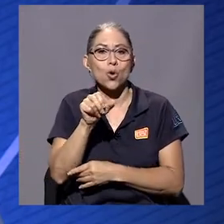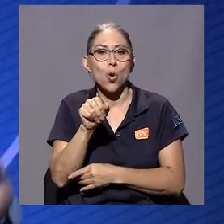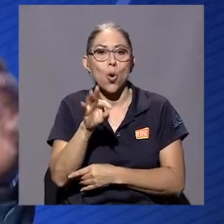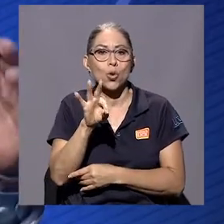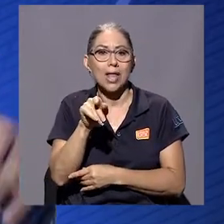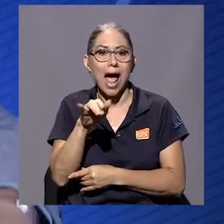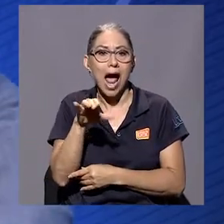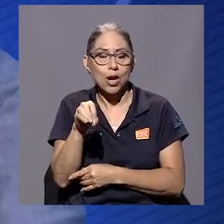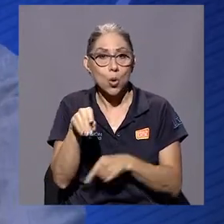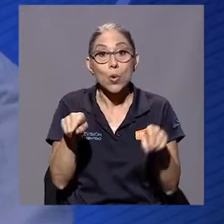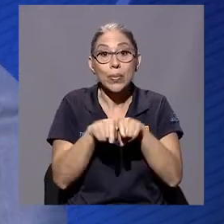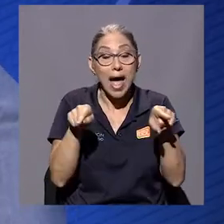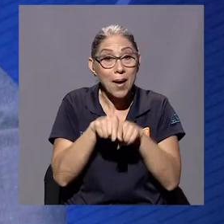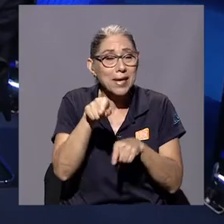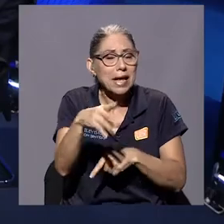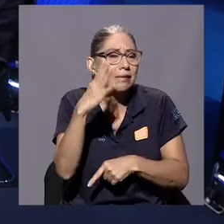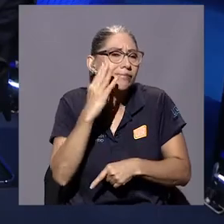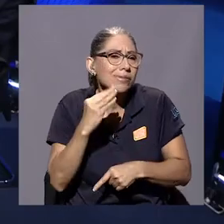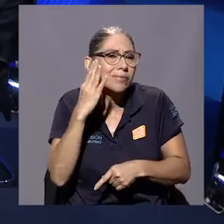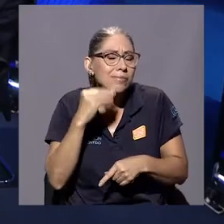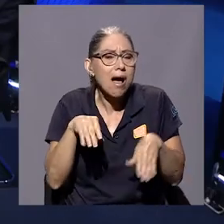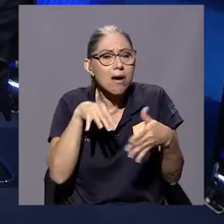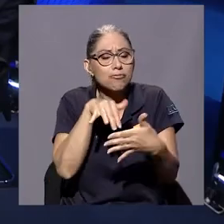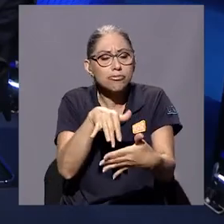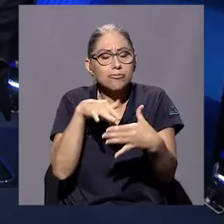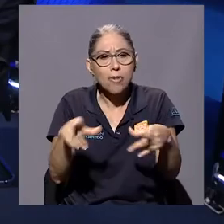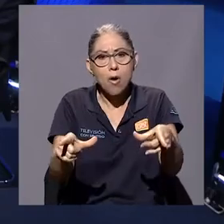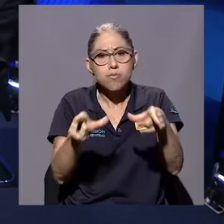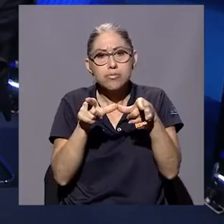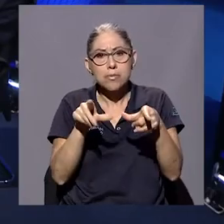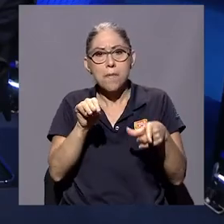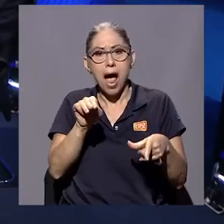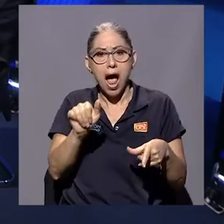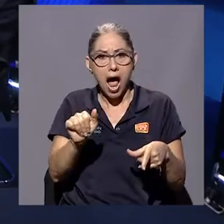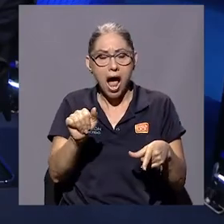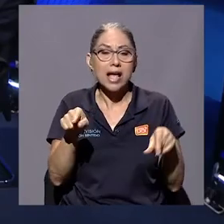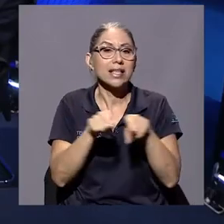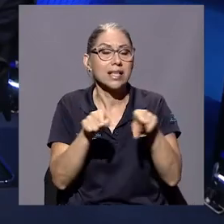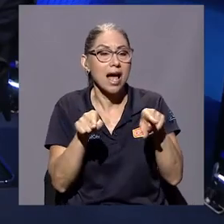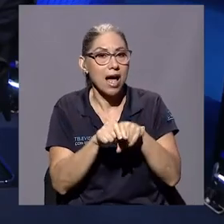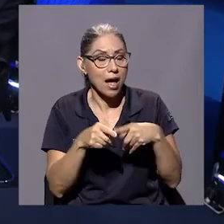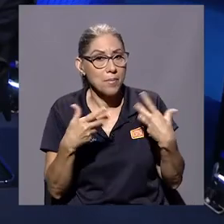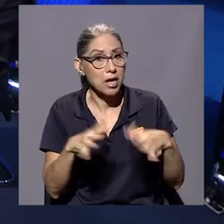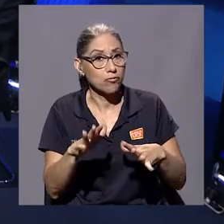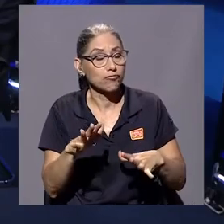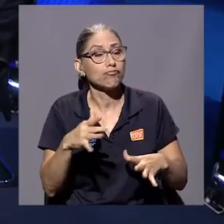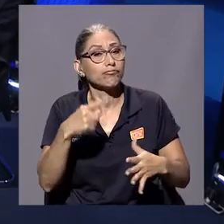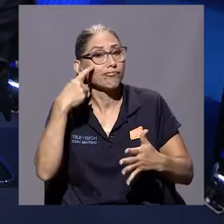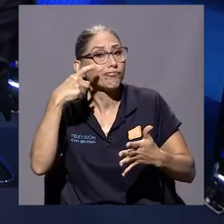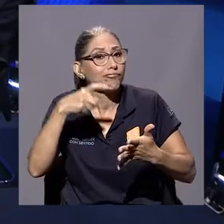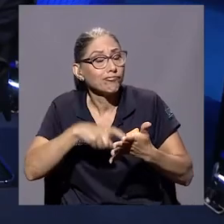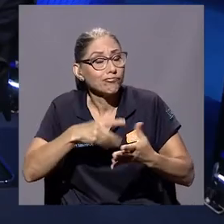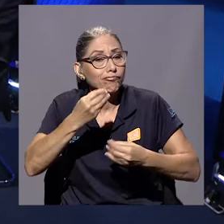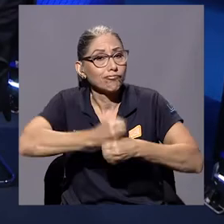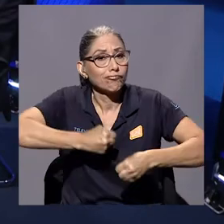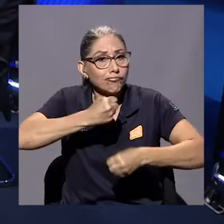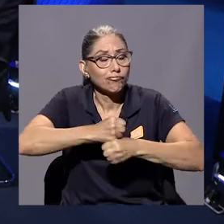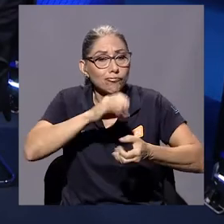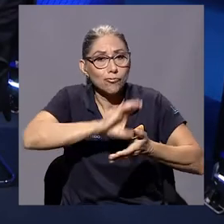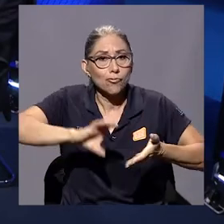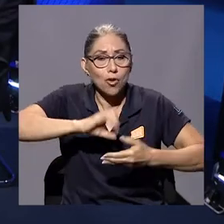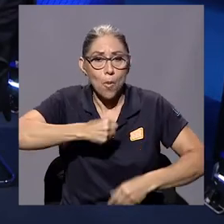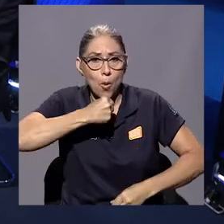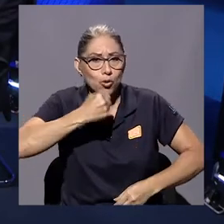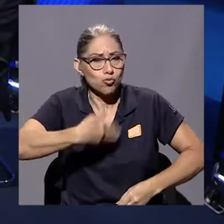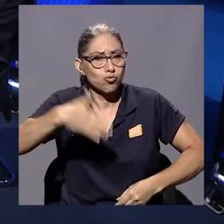tiene un recorrido amplísimo donde también tiene una maestría y podríamos decir que hay algo que también le reconoce mucho su labor también en el Colegio de